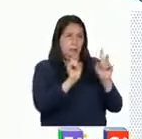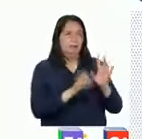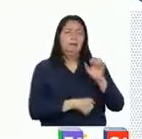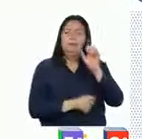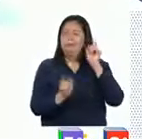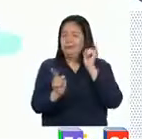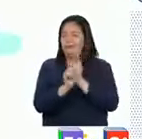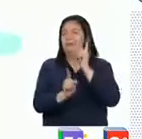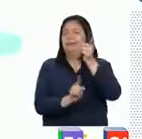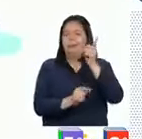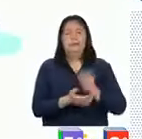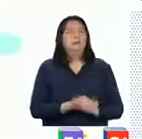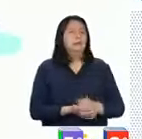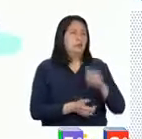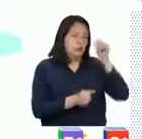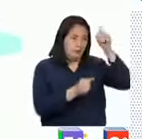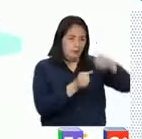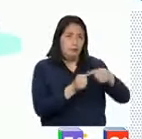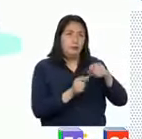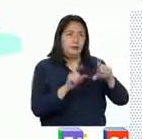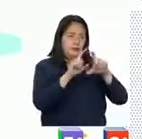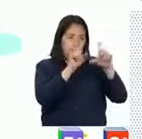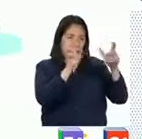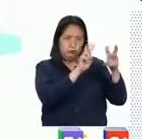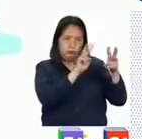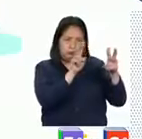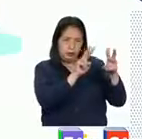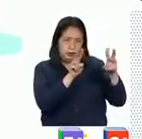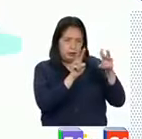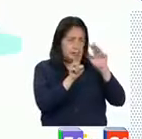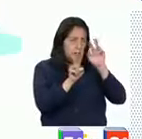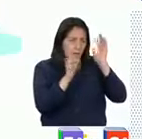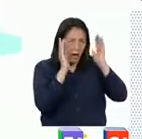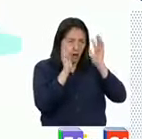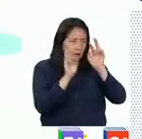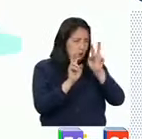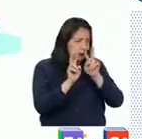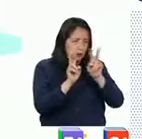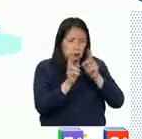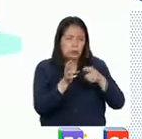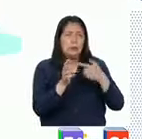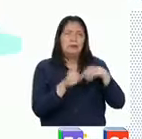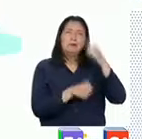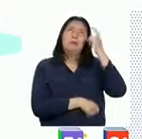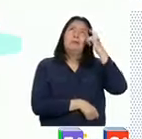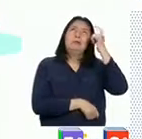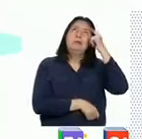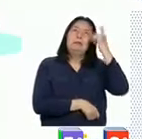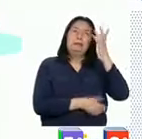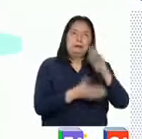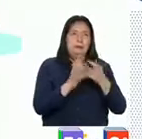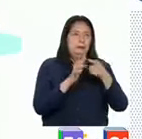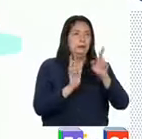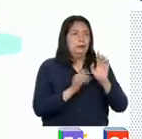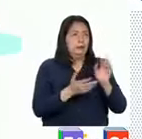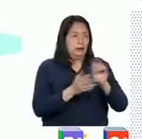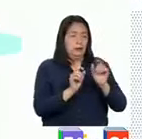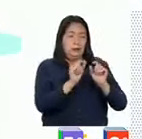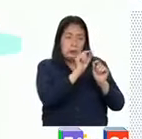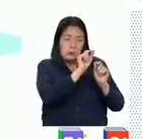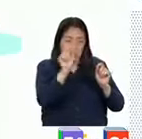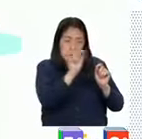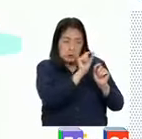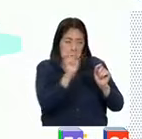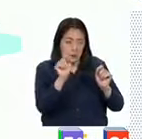Exacto, Patty. Recordemos leer el texto y estar atentas y atentos a lo que vamos pensando a leer. Subraya las